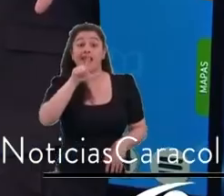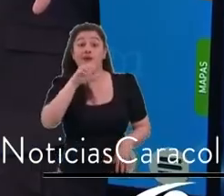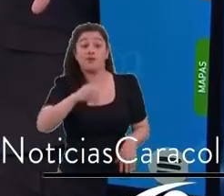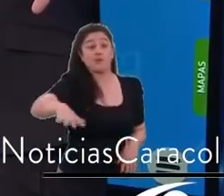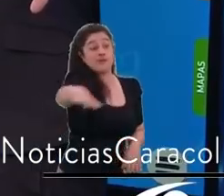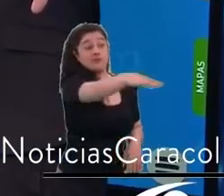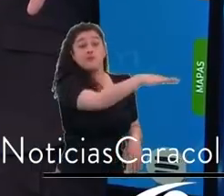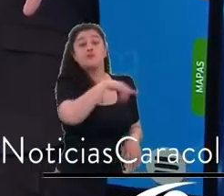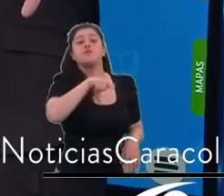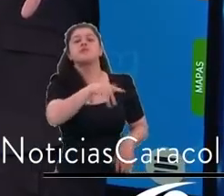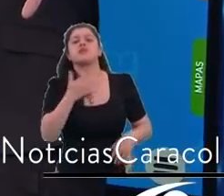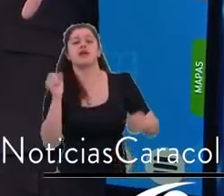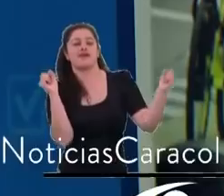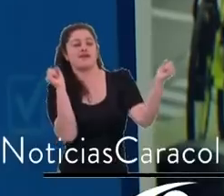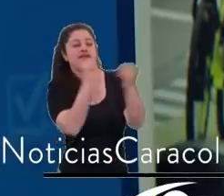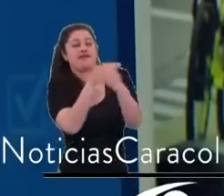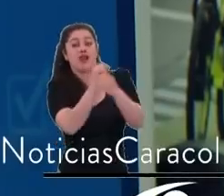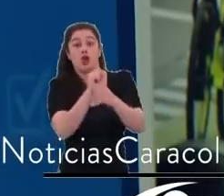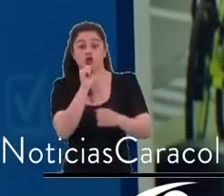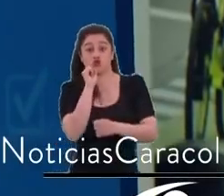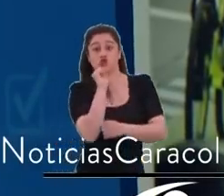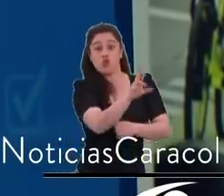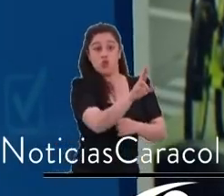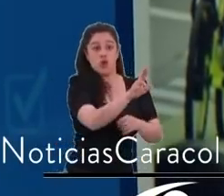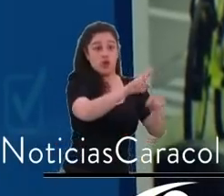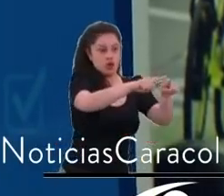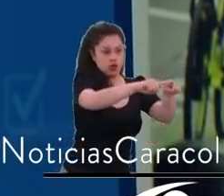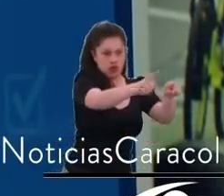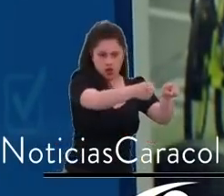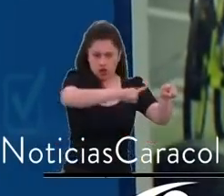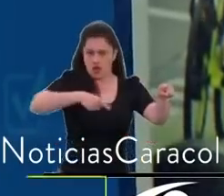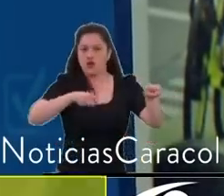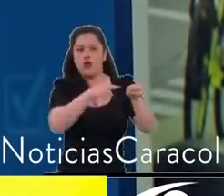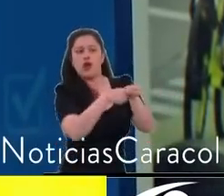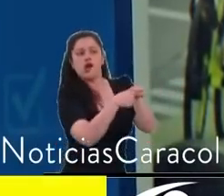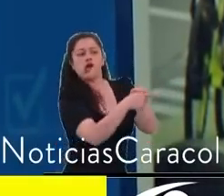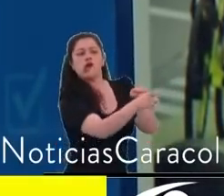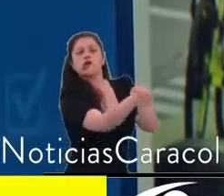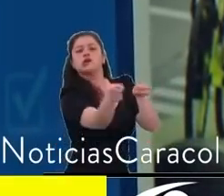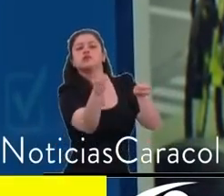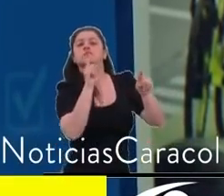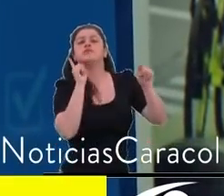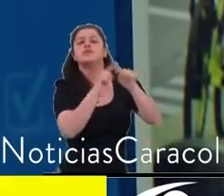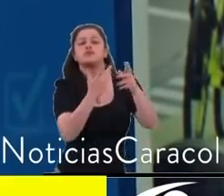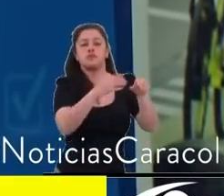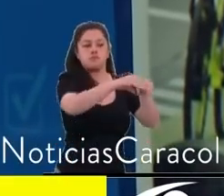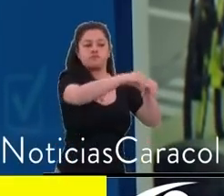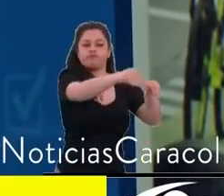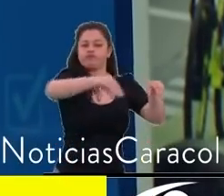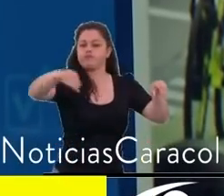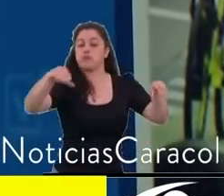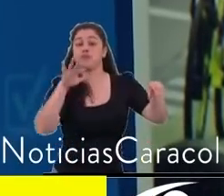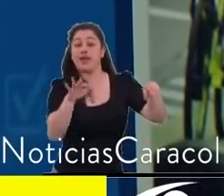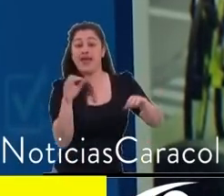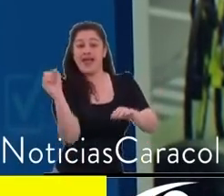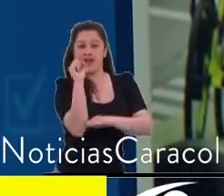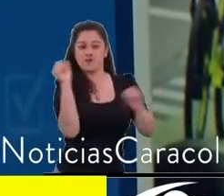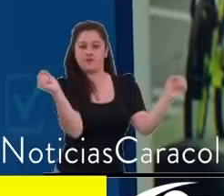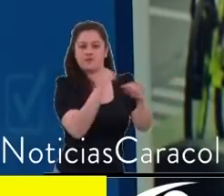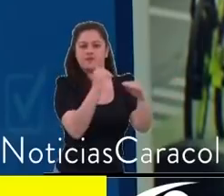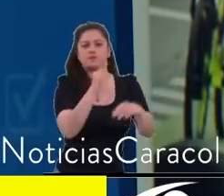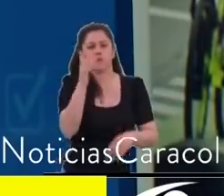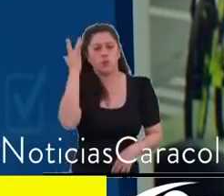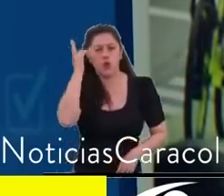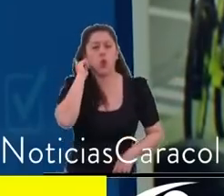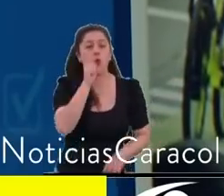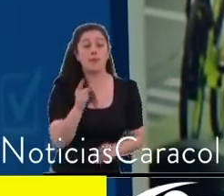nos entienda. La autopista sur es la vía más congestionada de Bogotá porque ingresa la mayoría de la carga, los camiones, las tractómulas